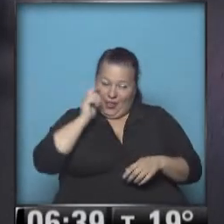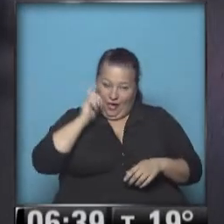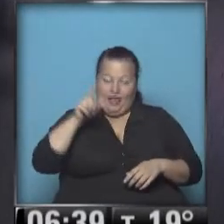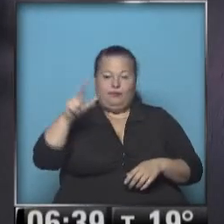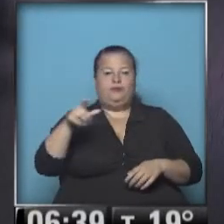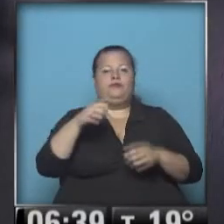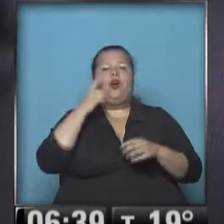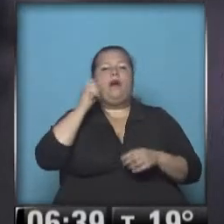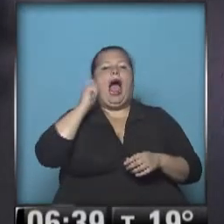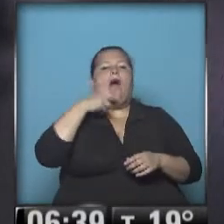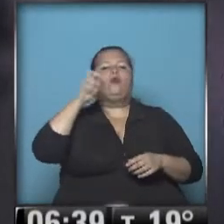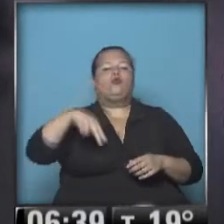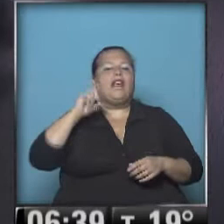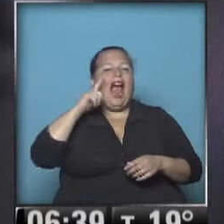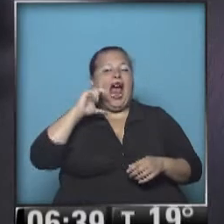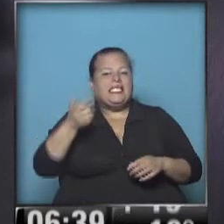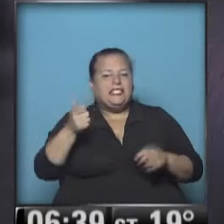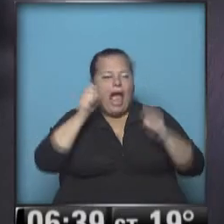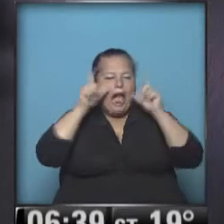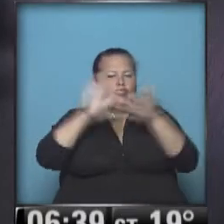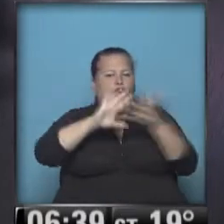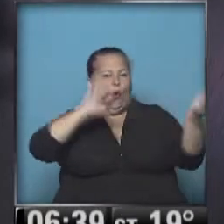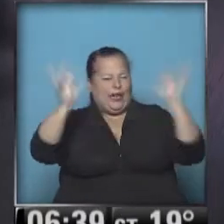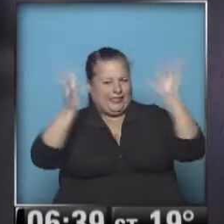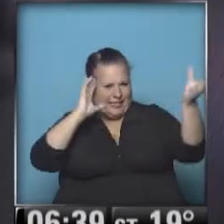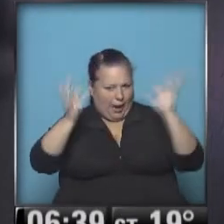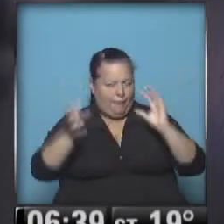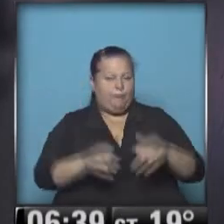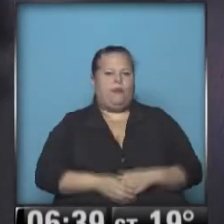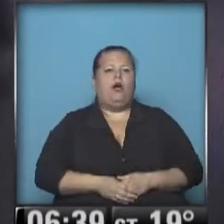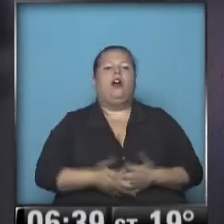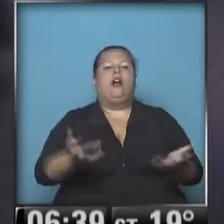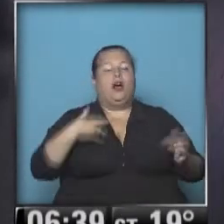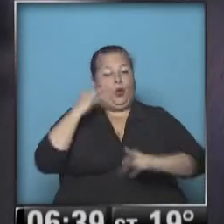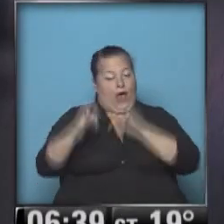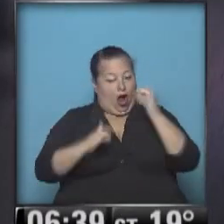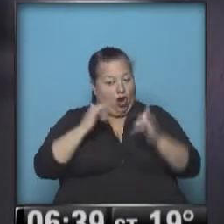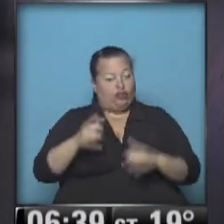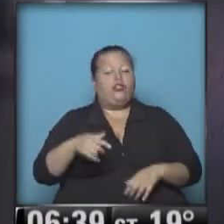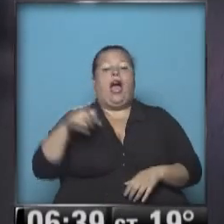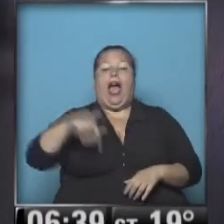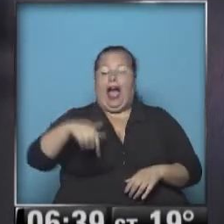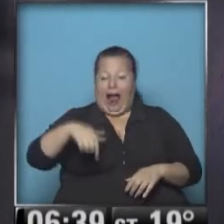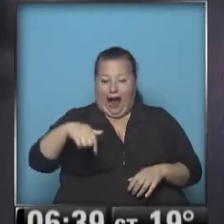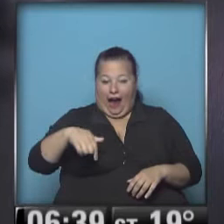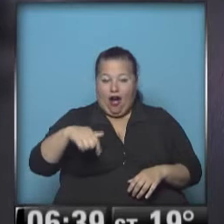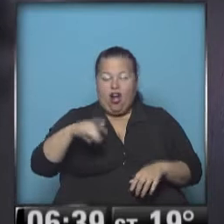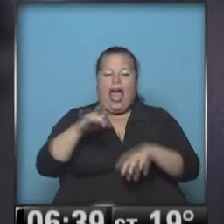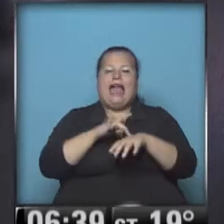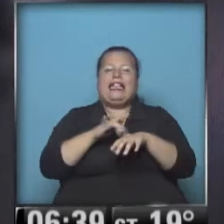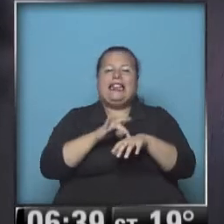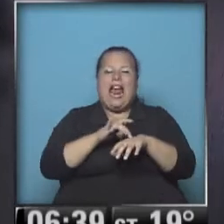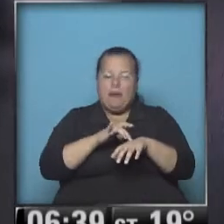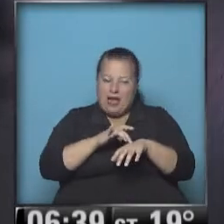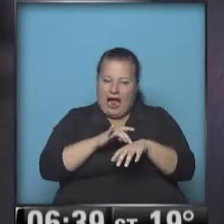Agustín García, un meteorólogo atentísimo a la situación meteorológica. Y les cuento que si bien ahora la sensación